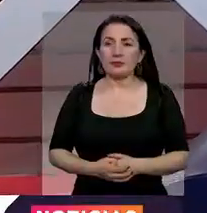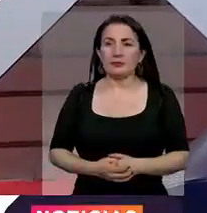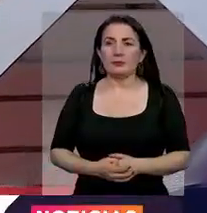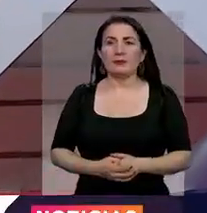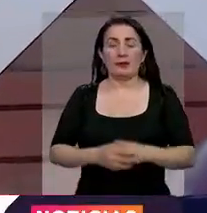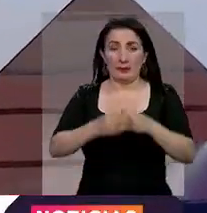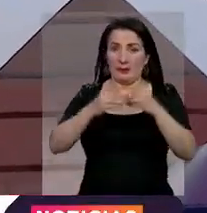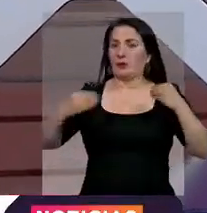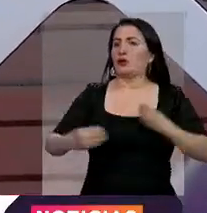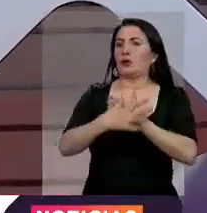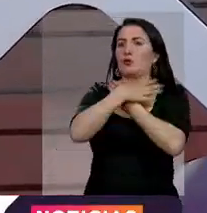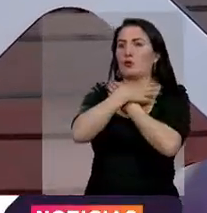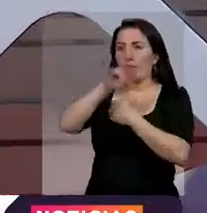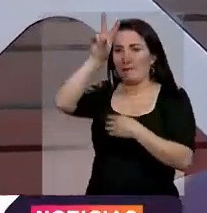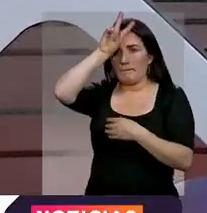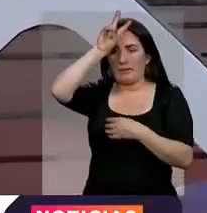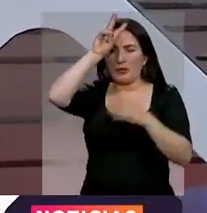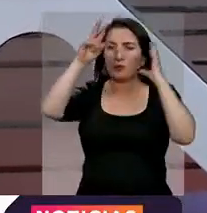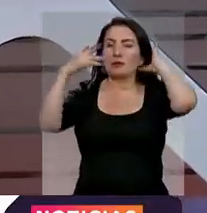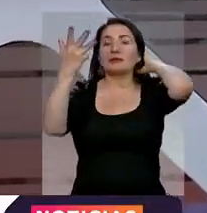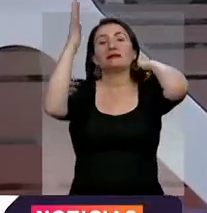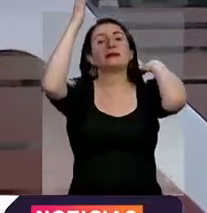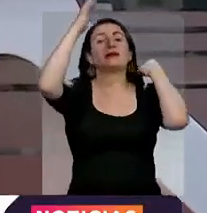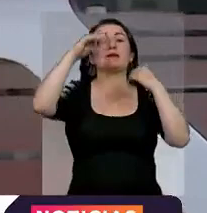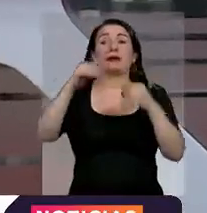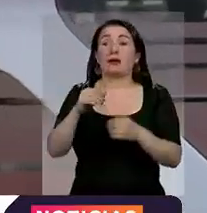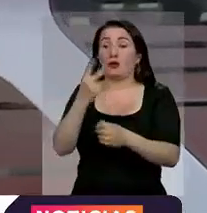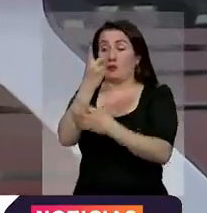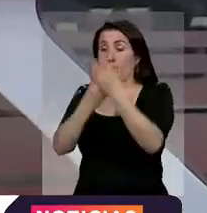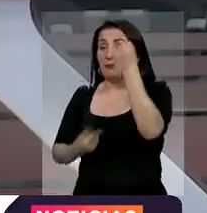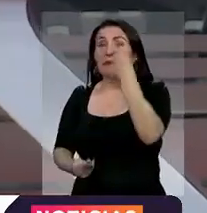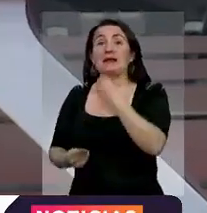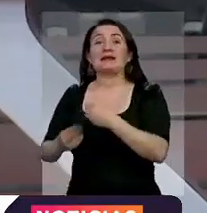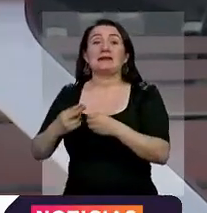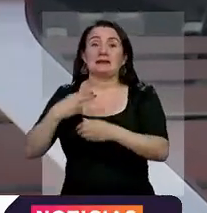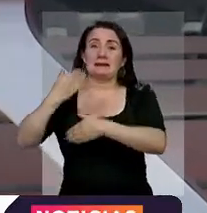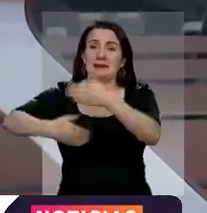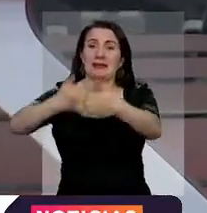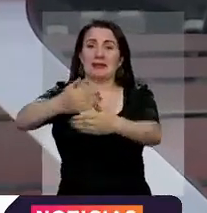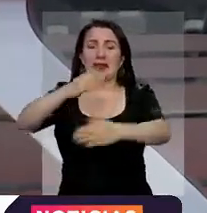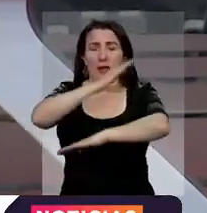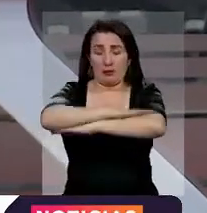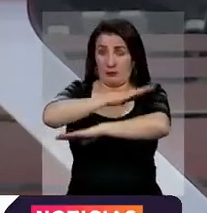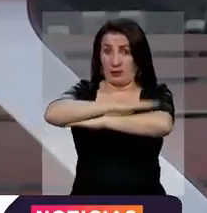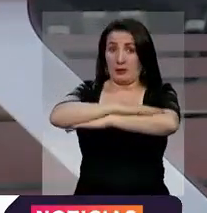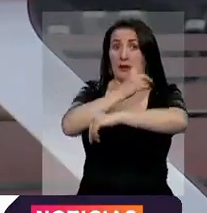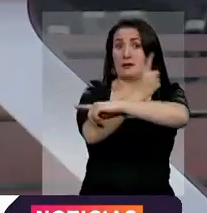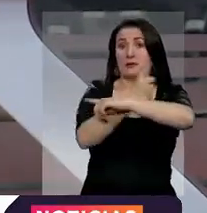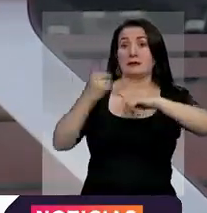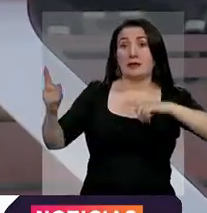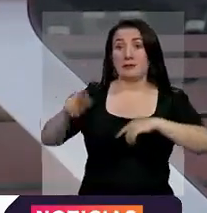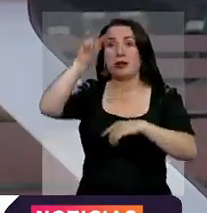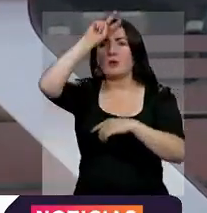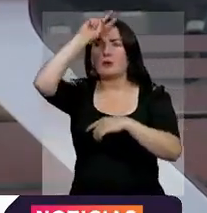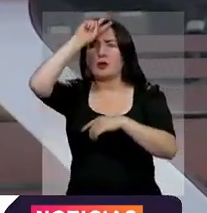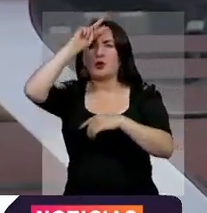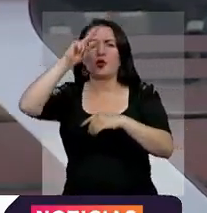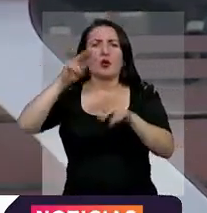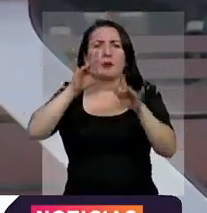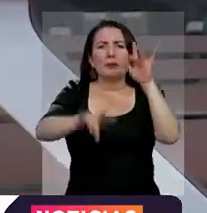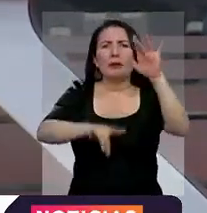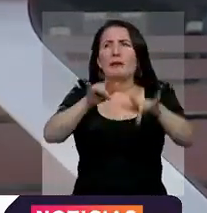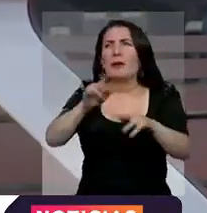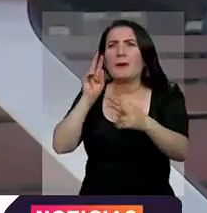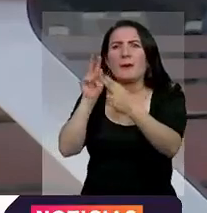La República del Perú está celebrando su bicentenario y por sexto año consecutivo la embajada ha organizado la Semana del Perú para que los capitalinos